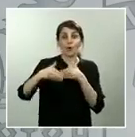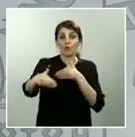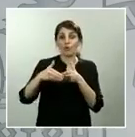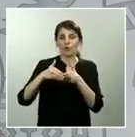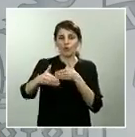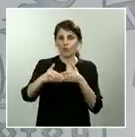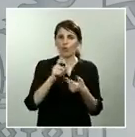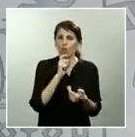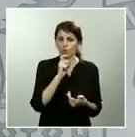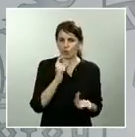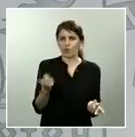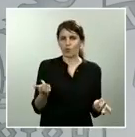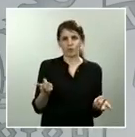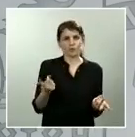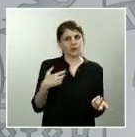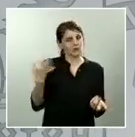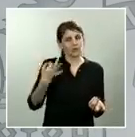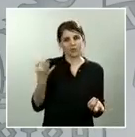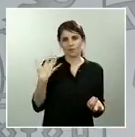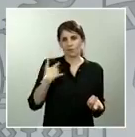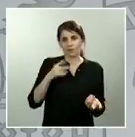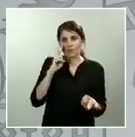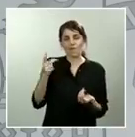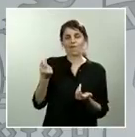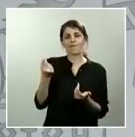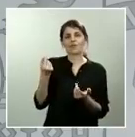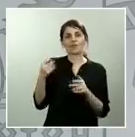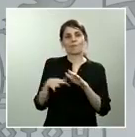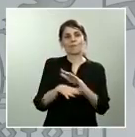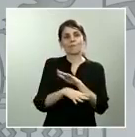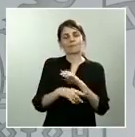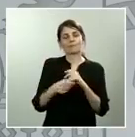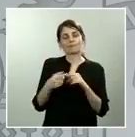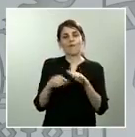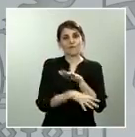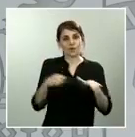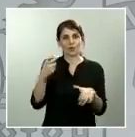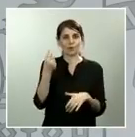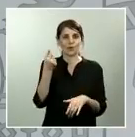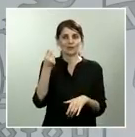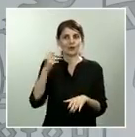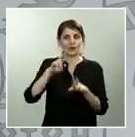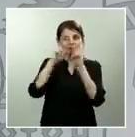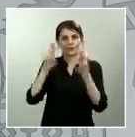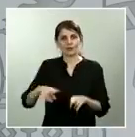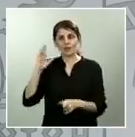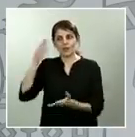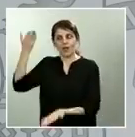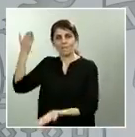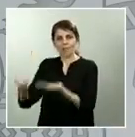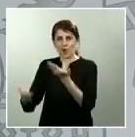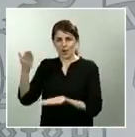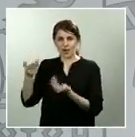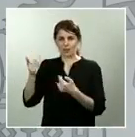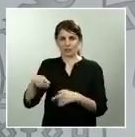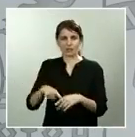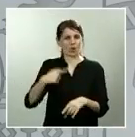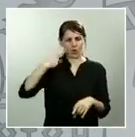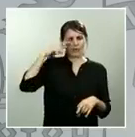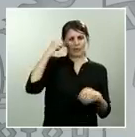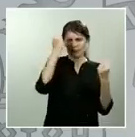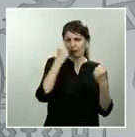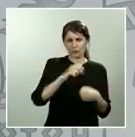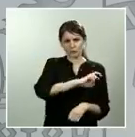Monetario Internacional u otros organismos expertos que están empezando a calibrar cómo y de qué manera va a caer el Producto Interior